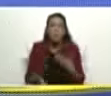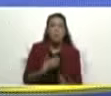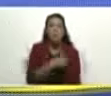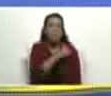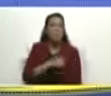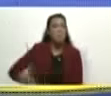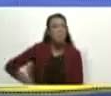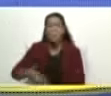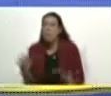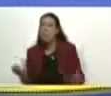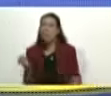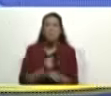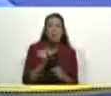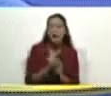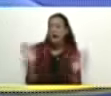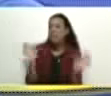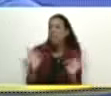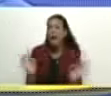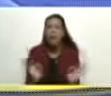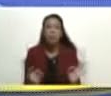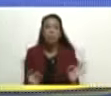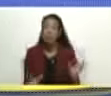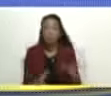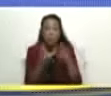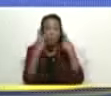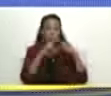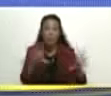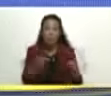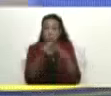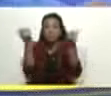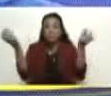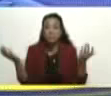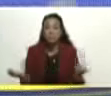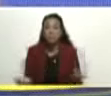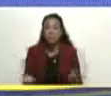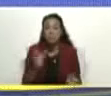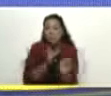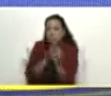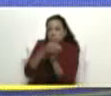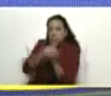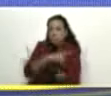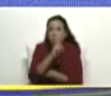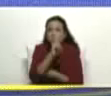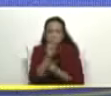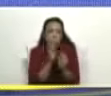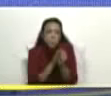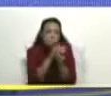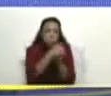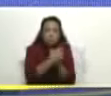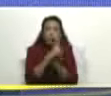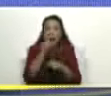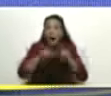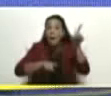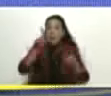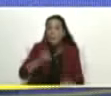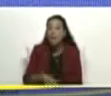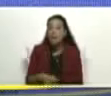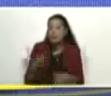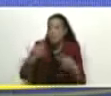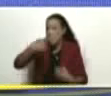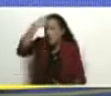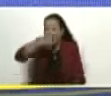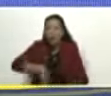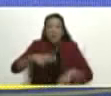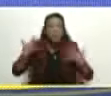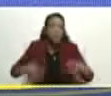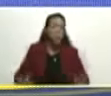el indolente, no aparece, se esconde, a veces por su naturaleza